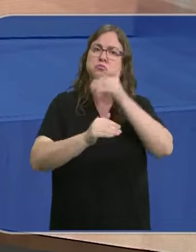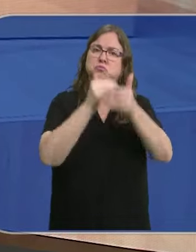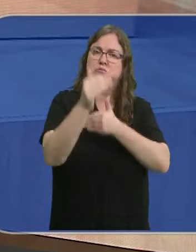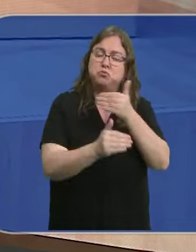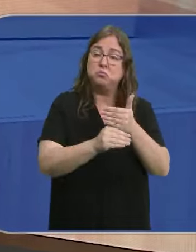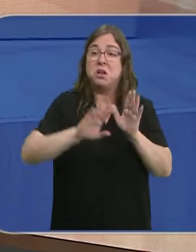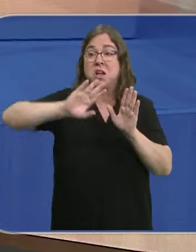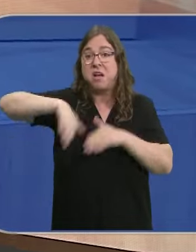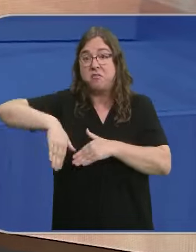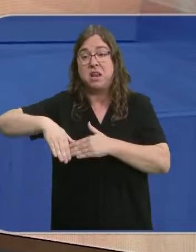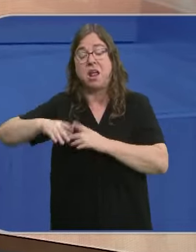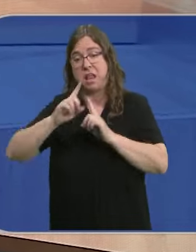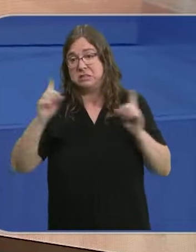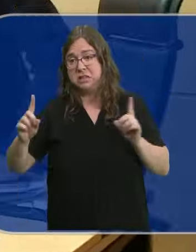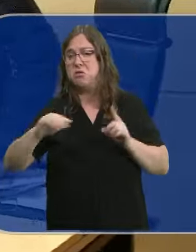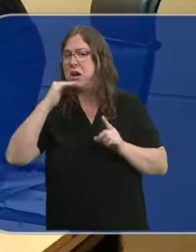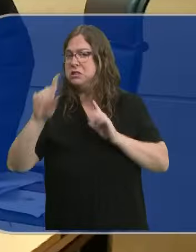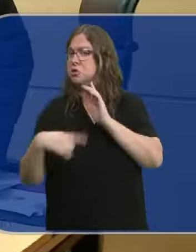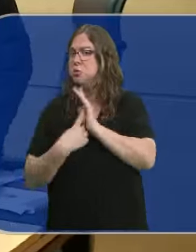año podrán estar prácticamente cumplidas.